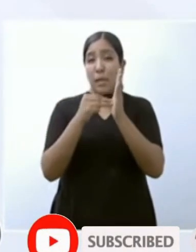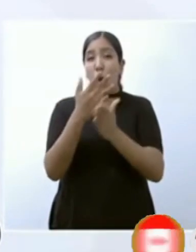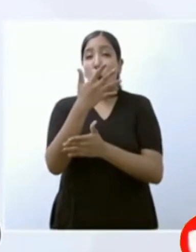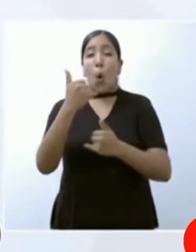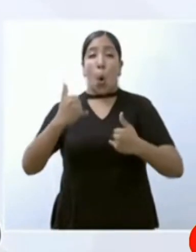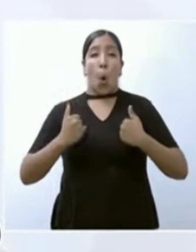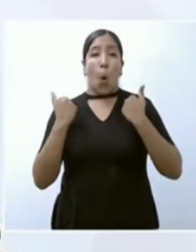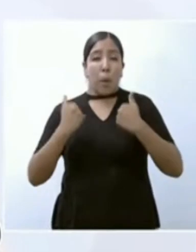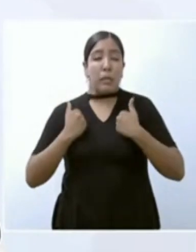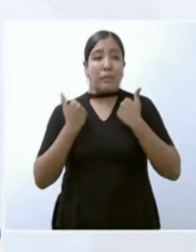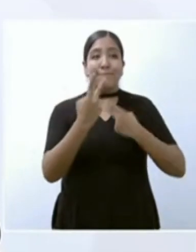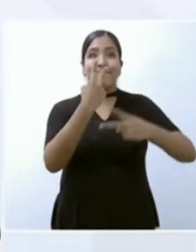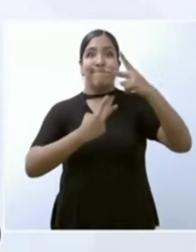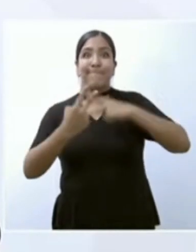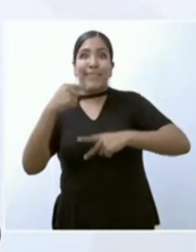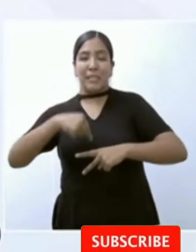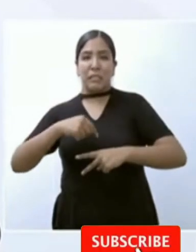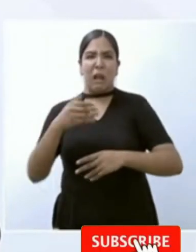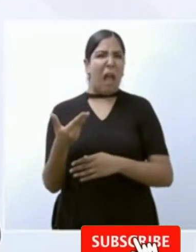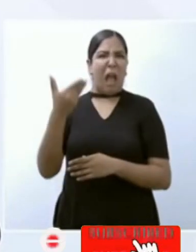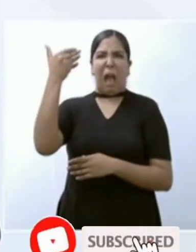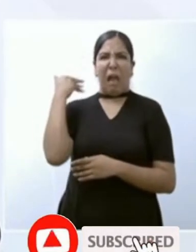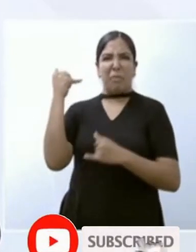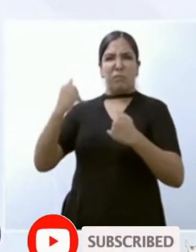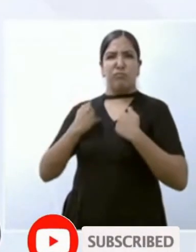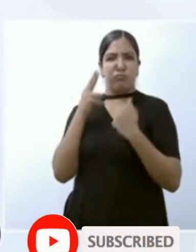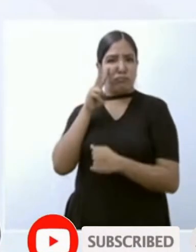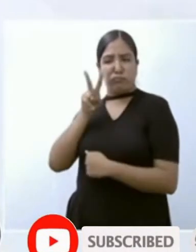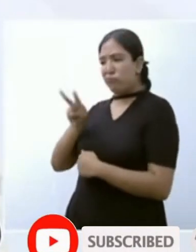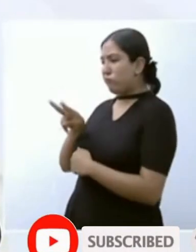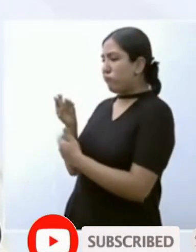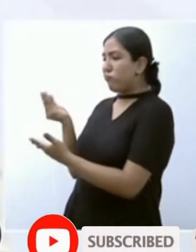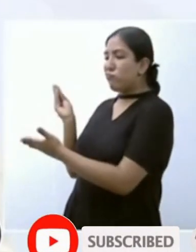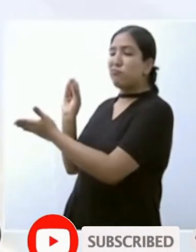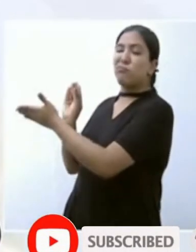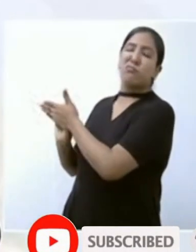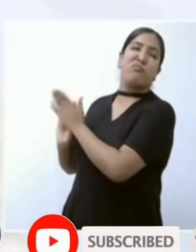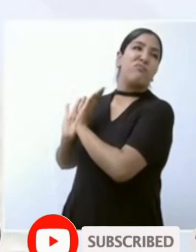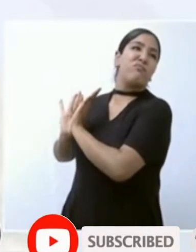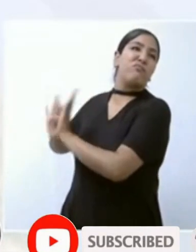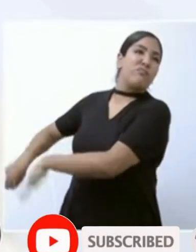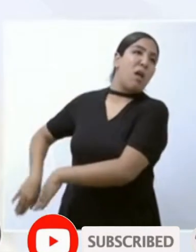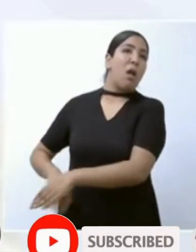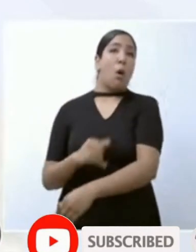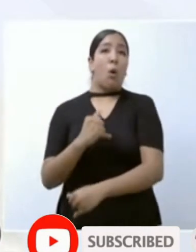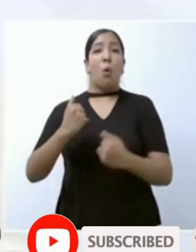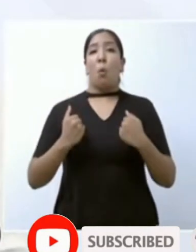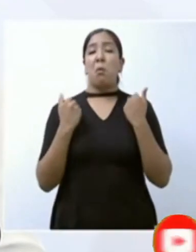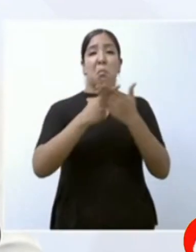se le daba la espalda a los jóvenes no había ningún programa para jóvenes